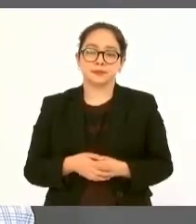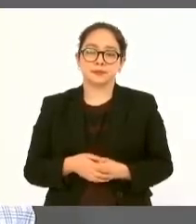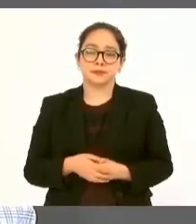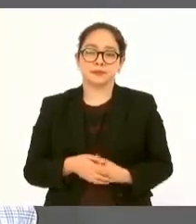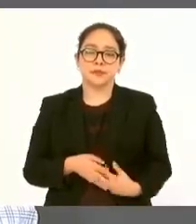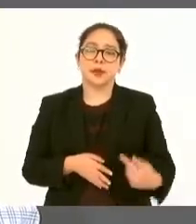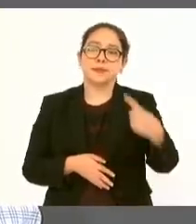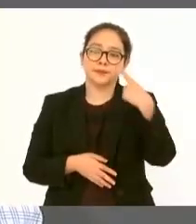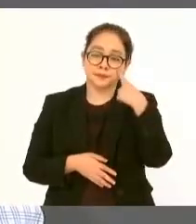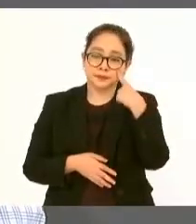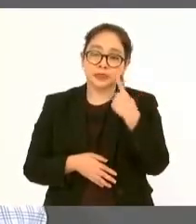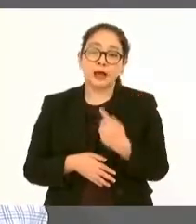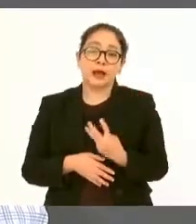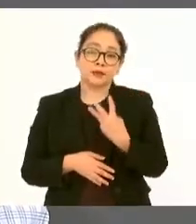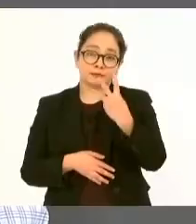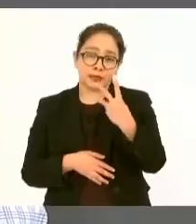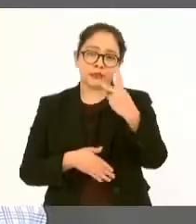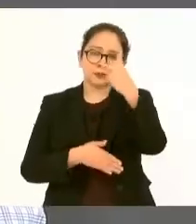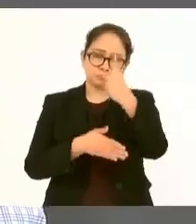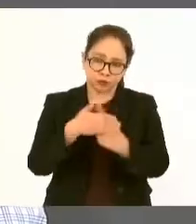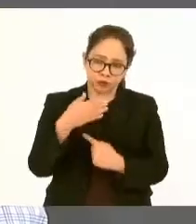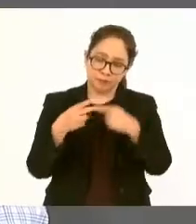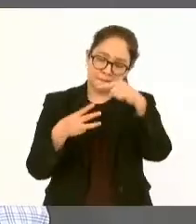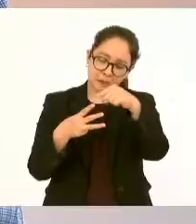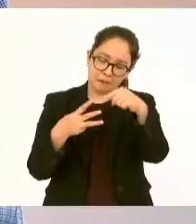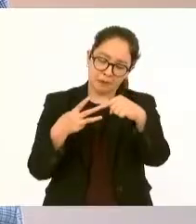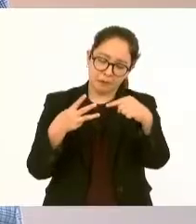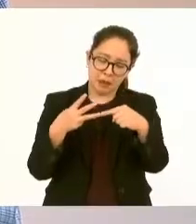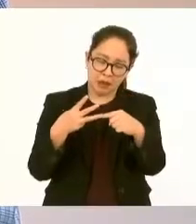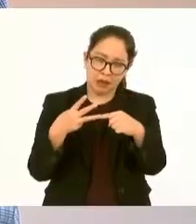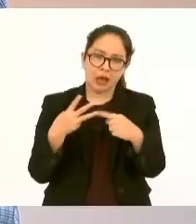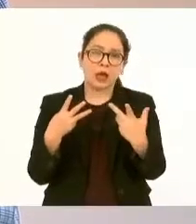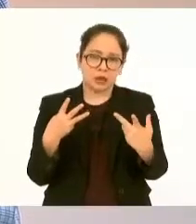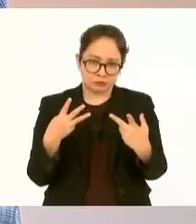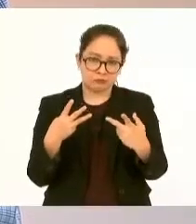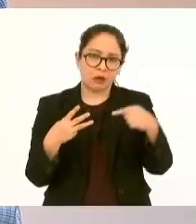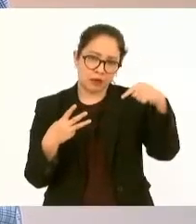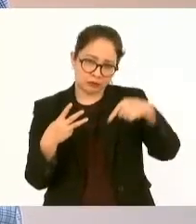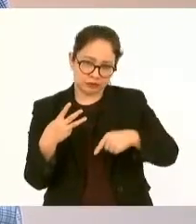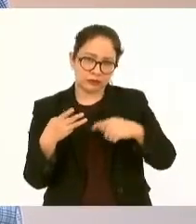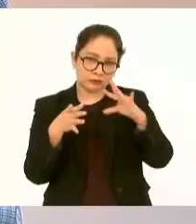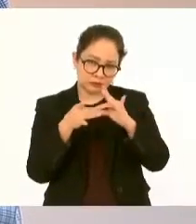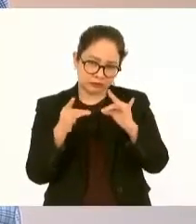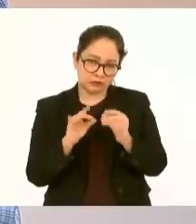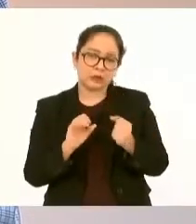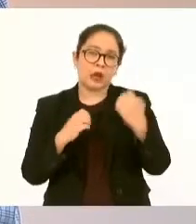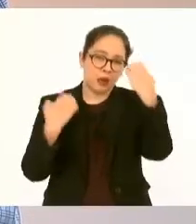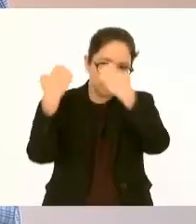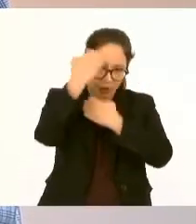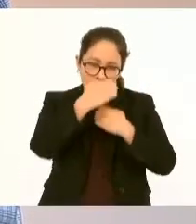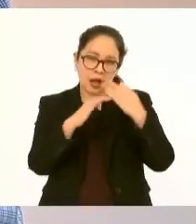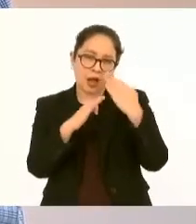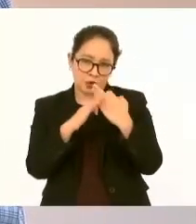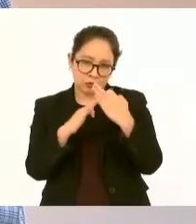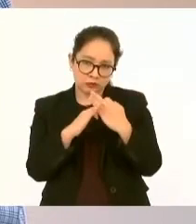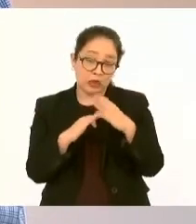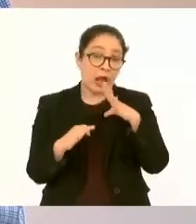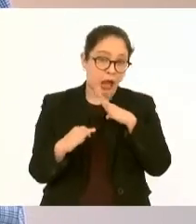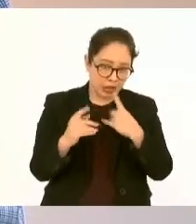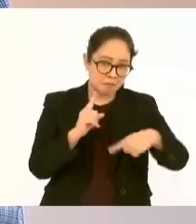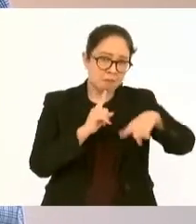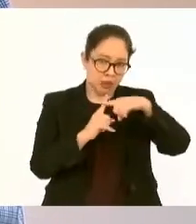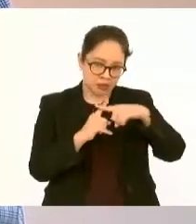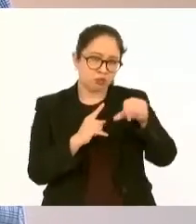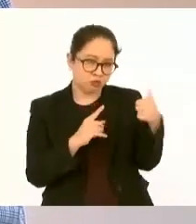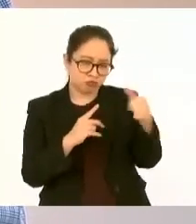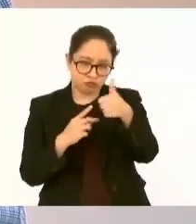de muchos otros que se están aplicando en el país desde